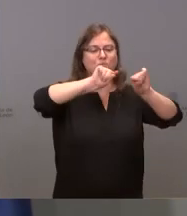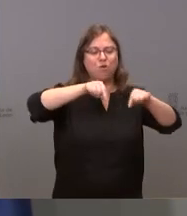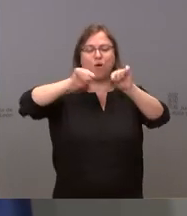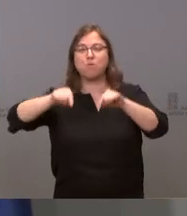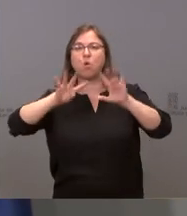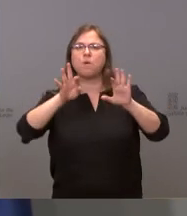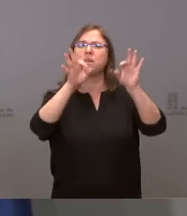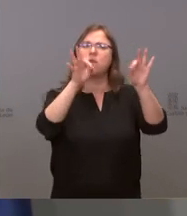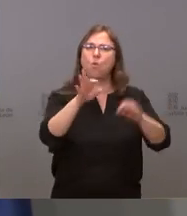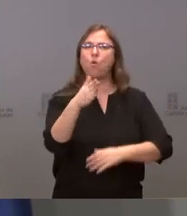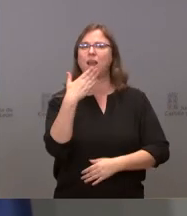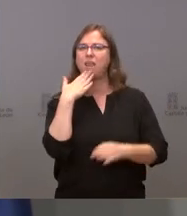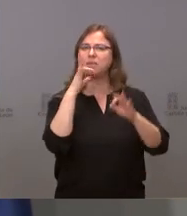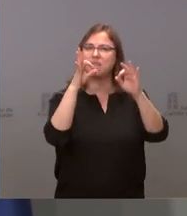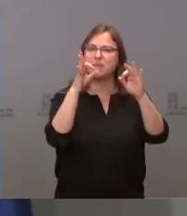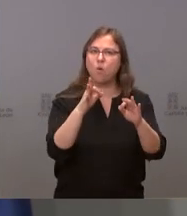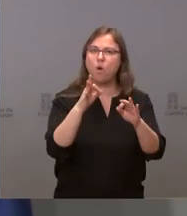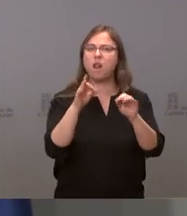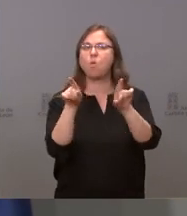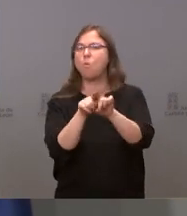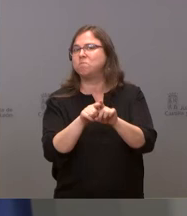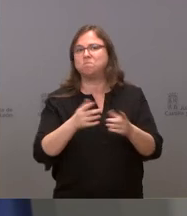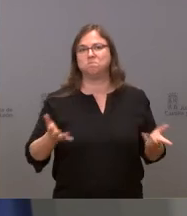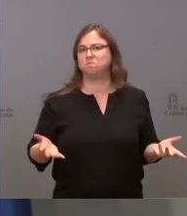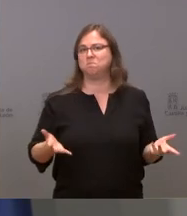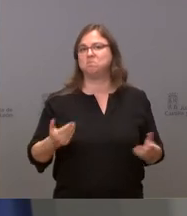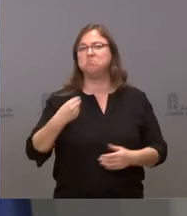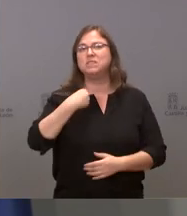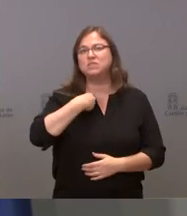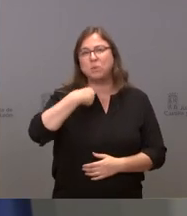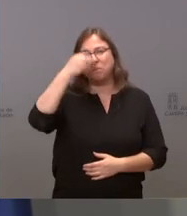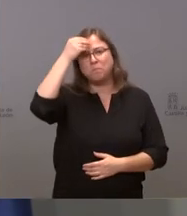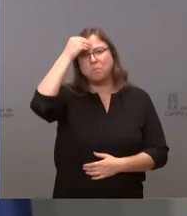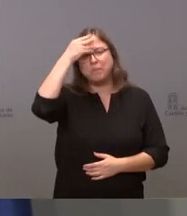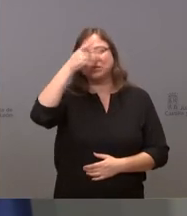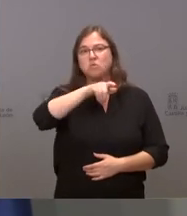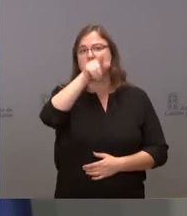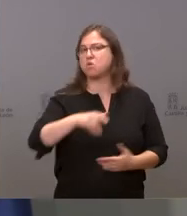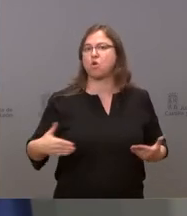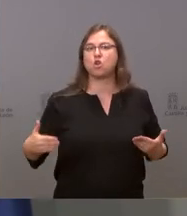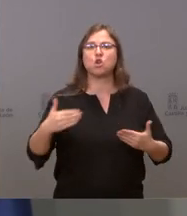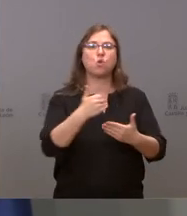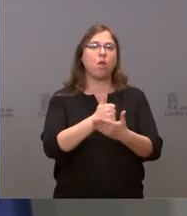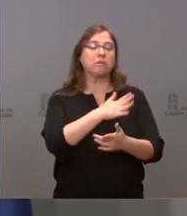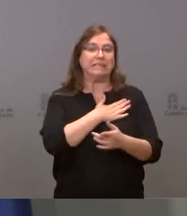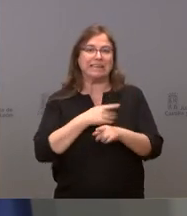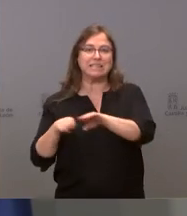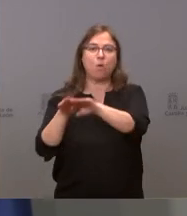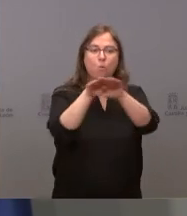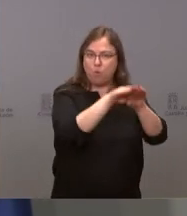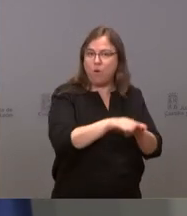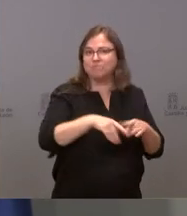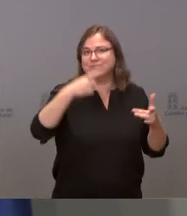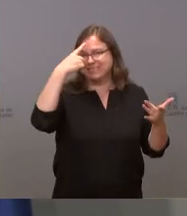las mismas edades, los mismos porcentajes, los mismos días. Yo comprendo que todo el mundo aspira a la igualdad, me parece una